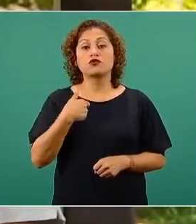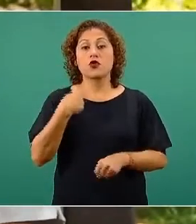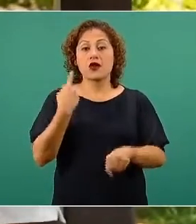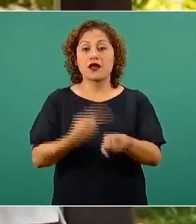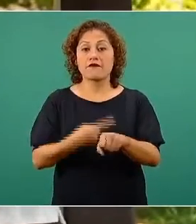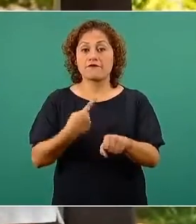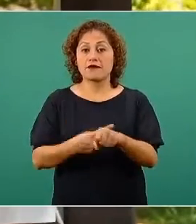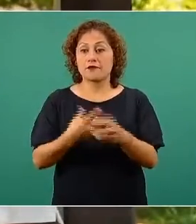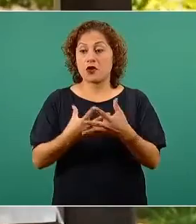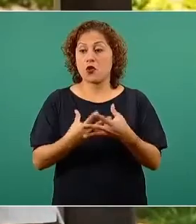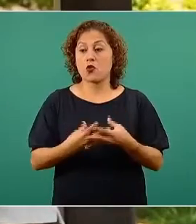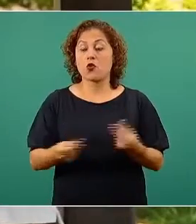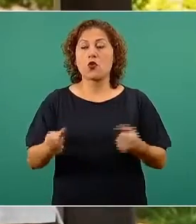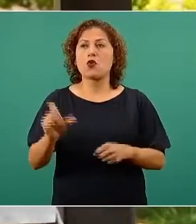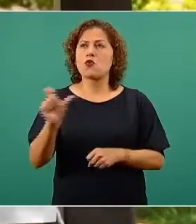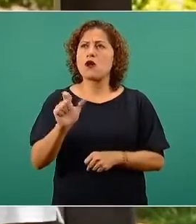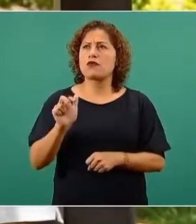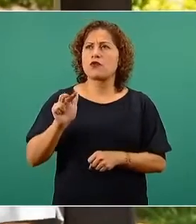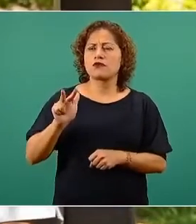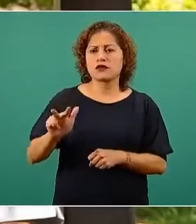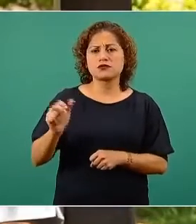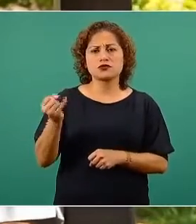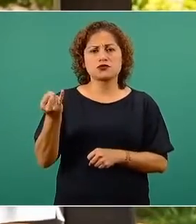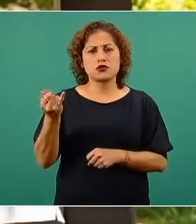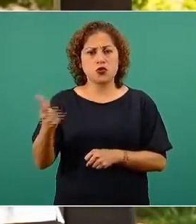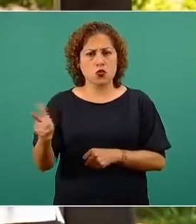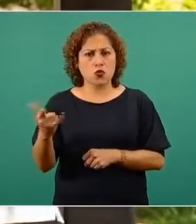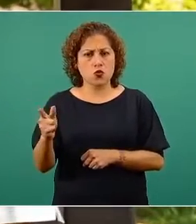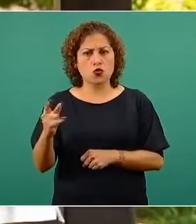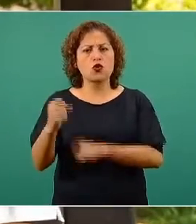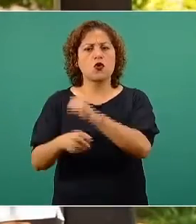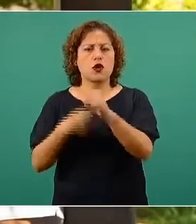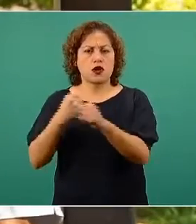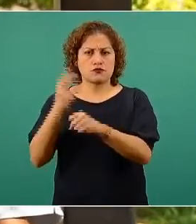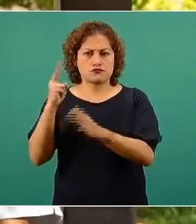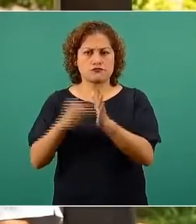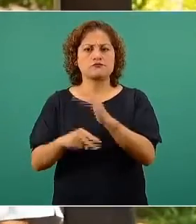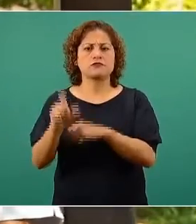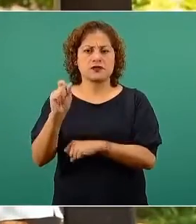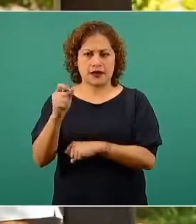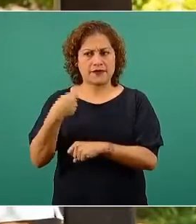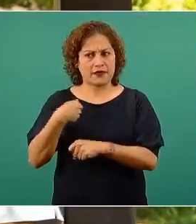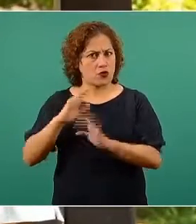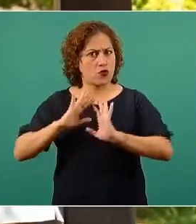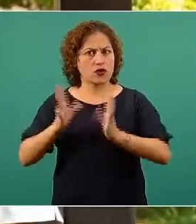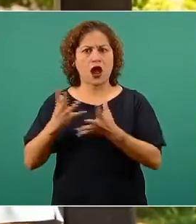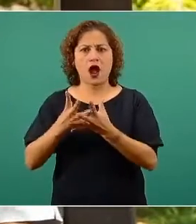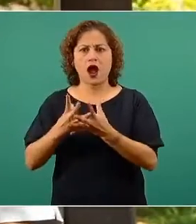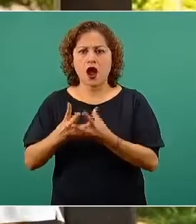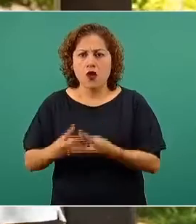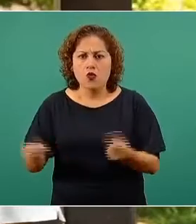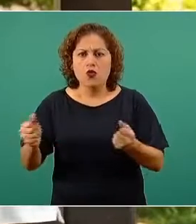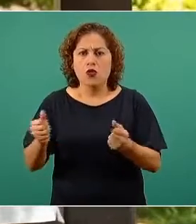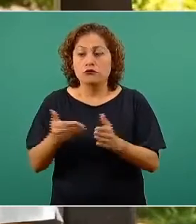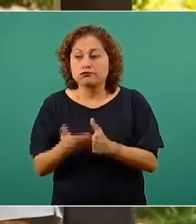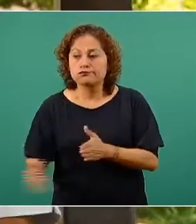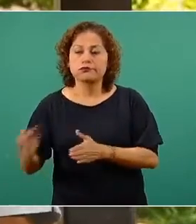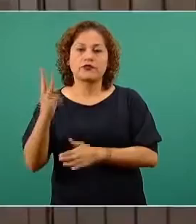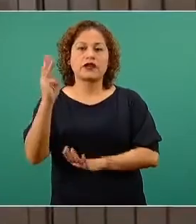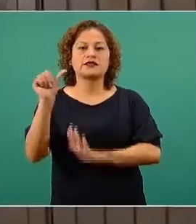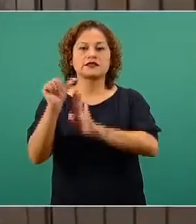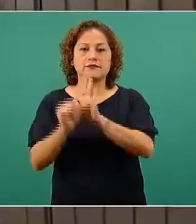aproximadamente el día 18 de julio del 2020, estuve en recuperación tres meses.